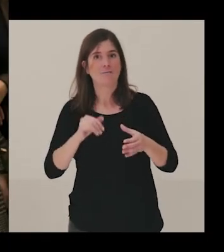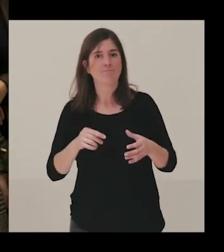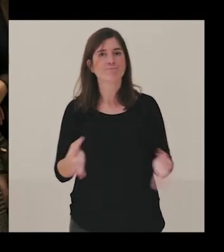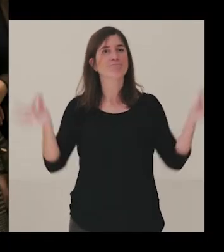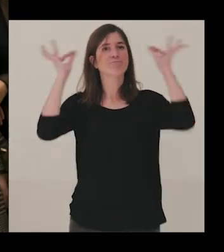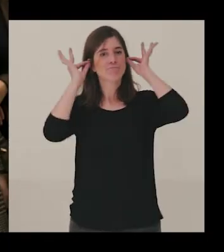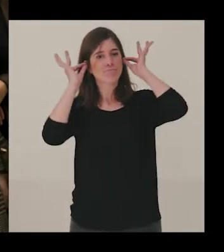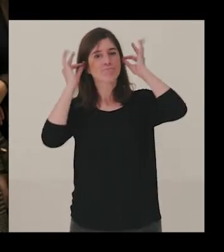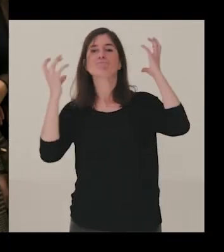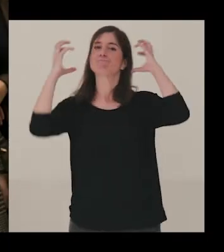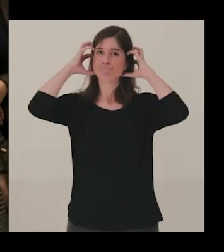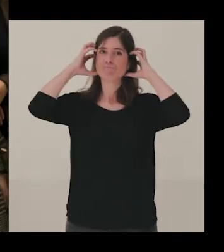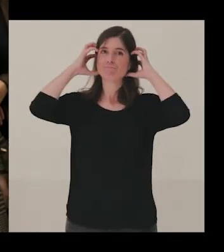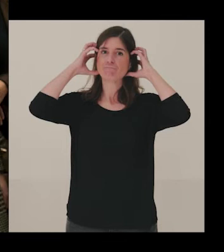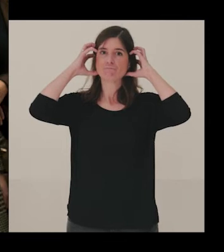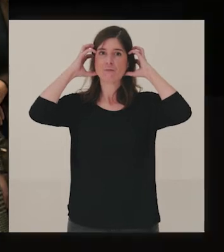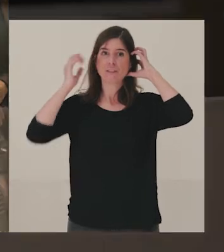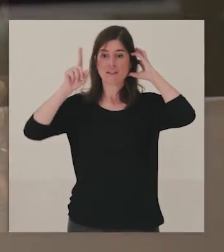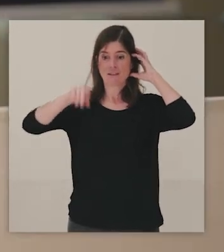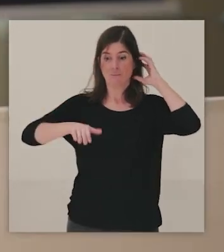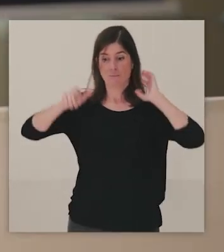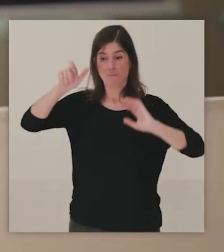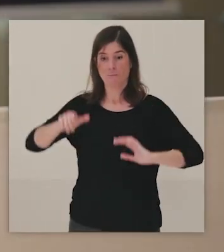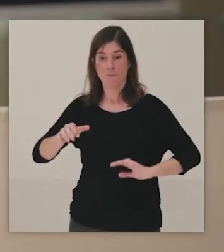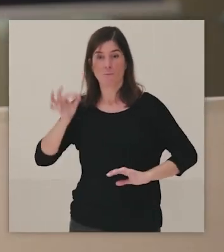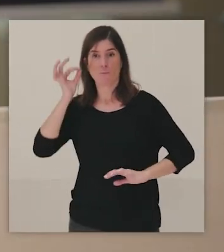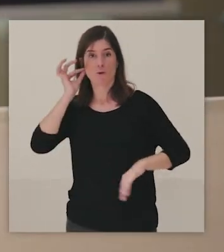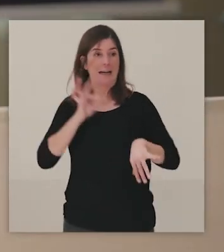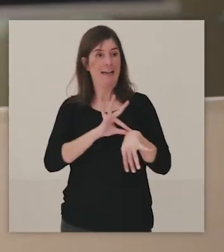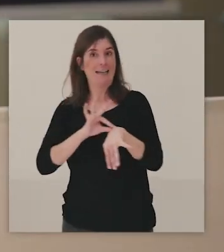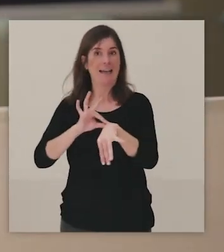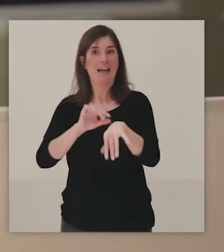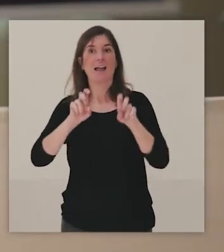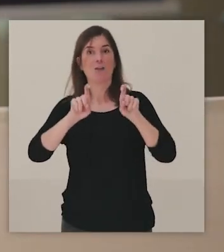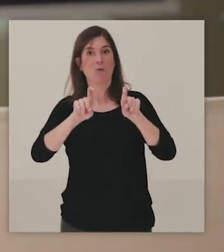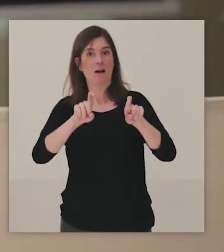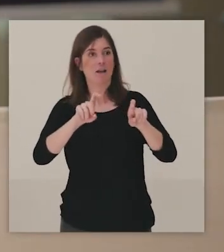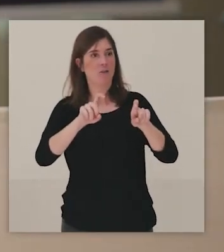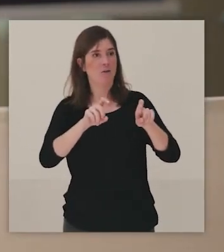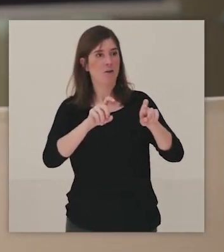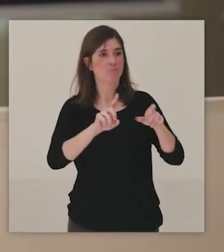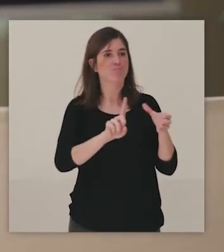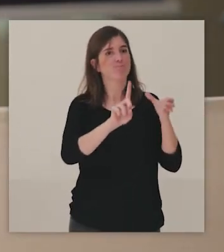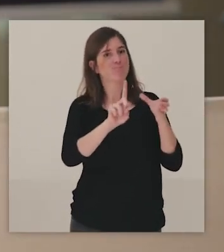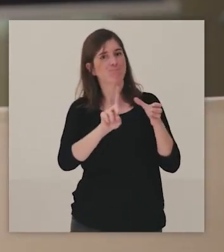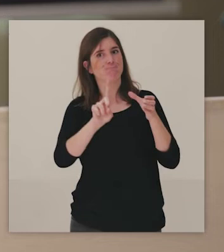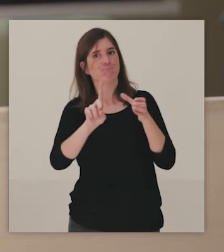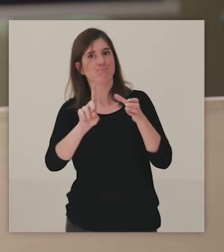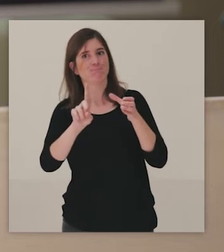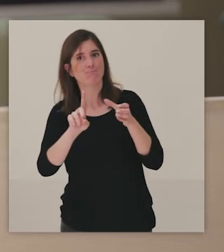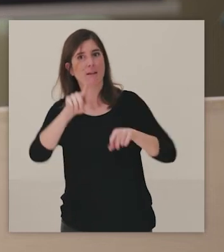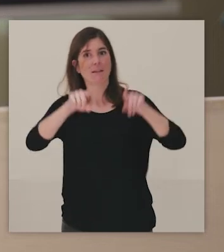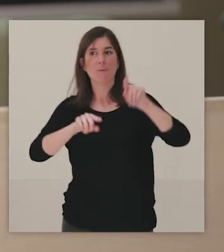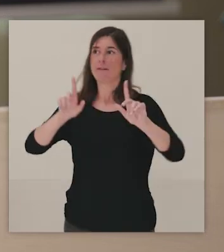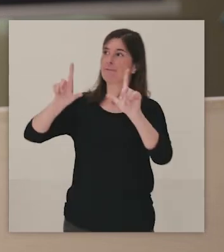de ahí la educadora, con una tablet, pues les va poniendo en relación piezas